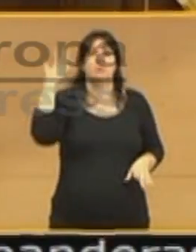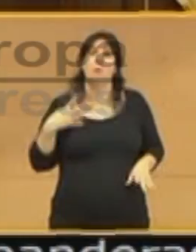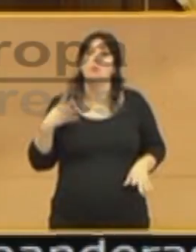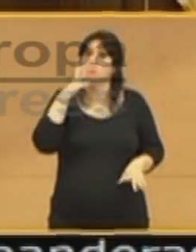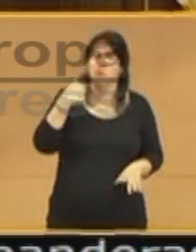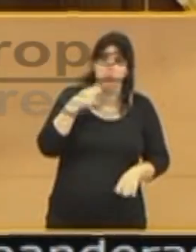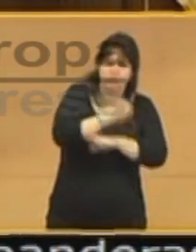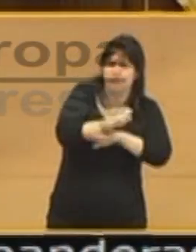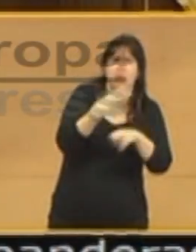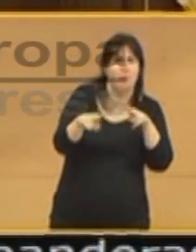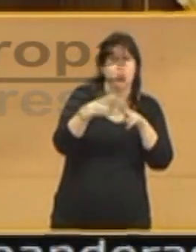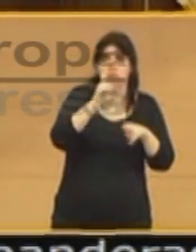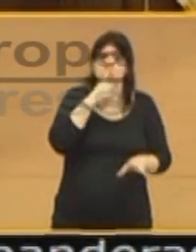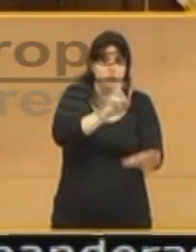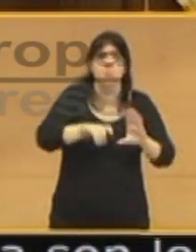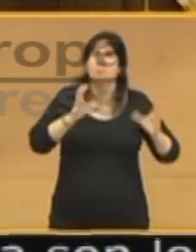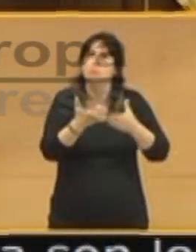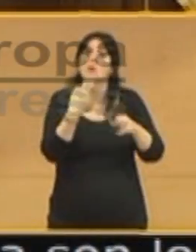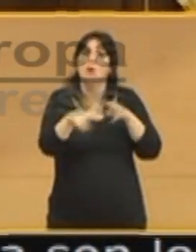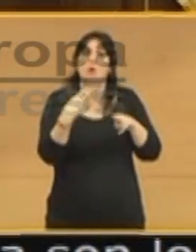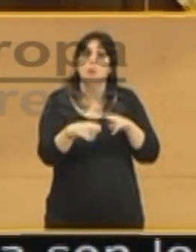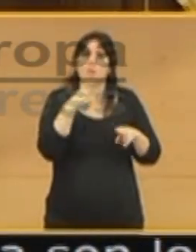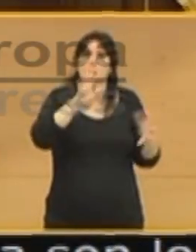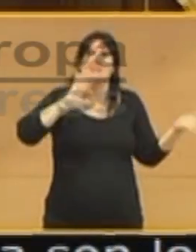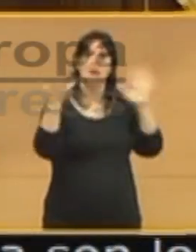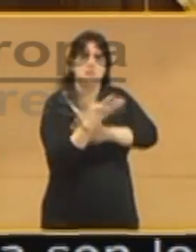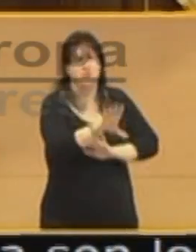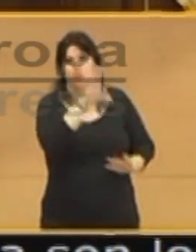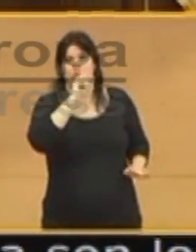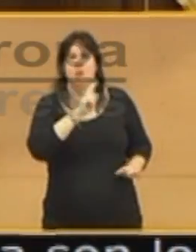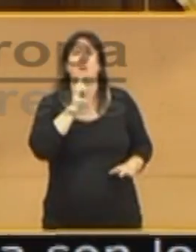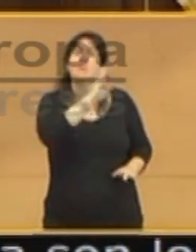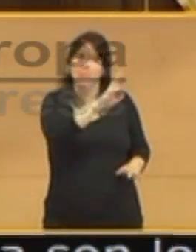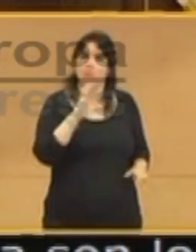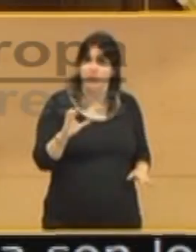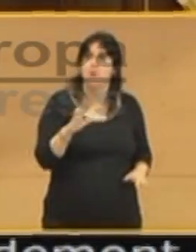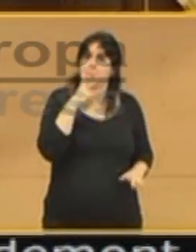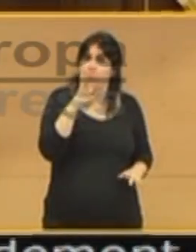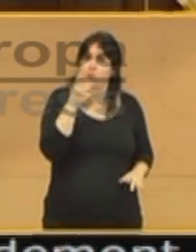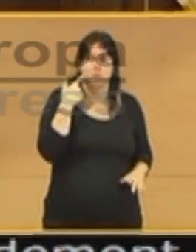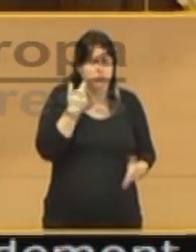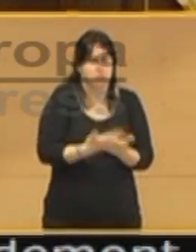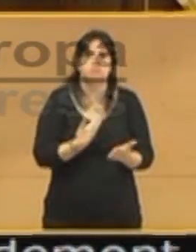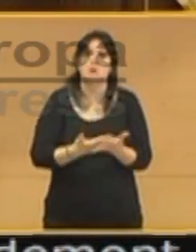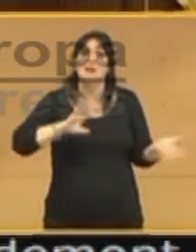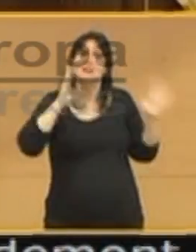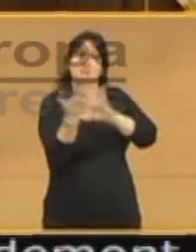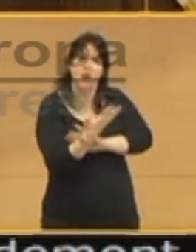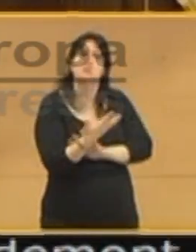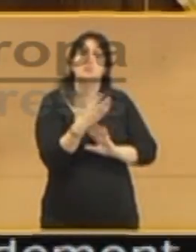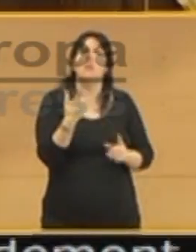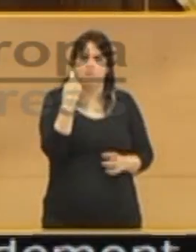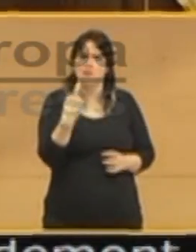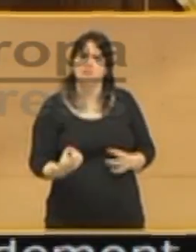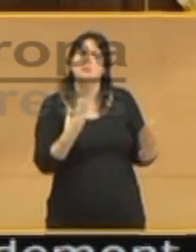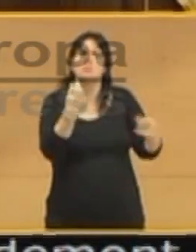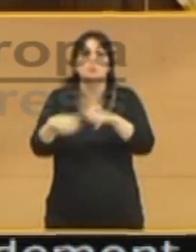sin el cual no se entendería la transición, el PC. Y en virtud de eso puedo decir que en la transición quedaron muchas cosas por hacer y muchos de los errores